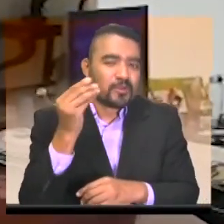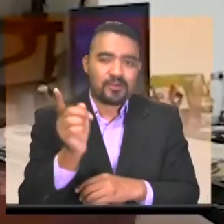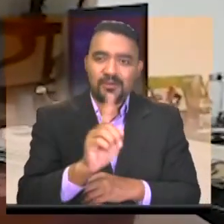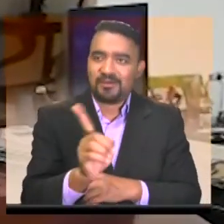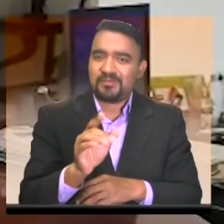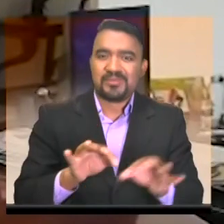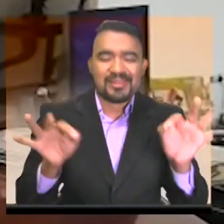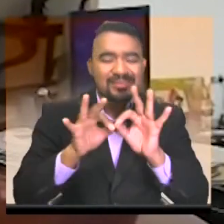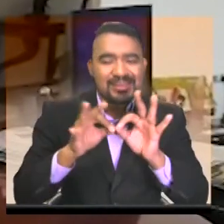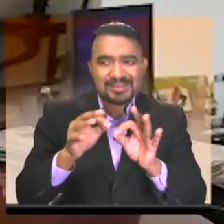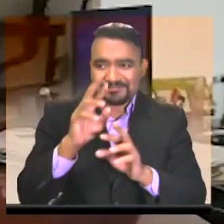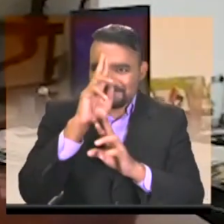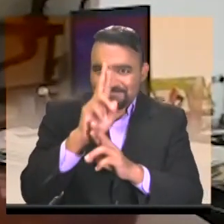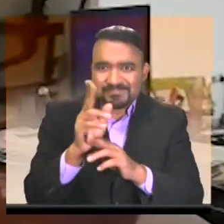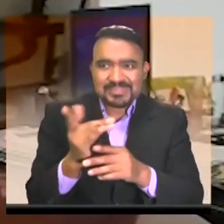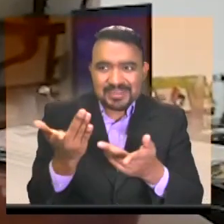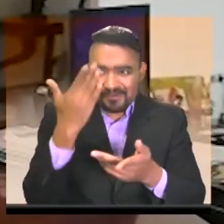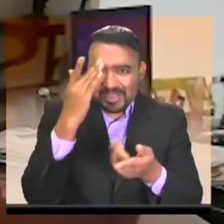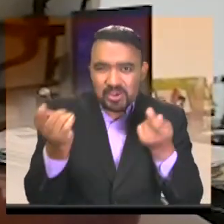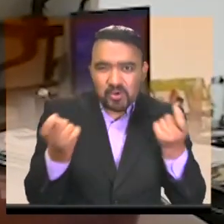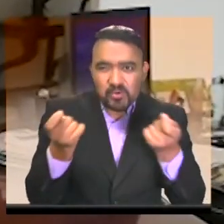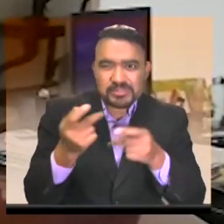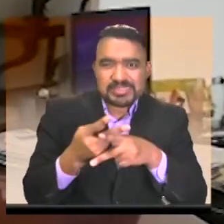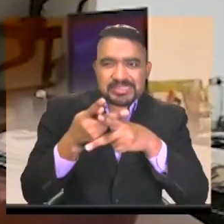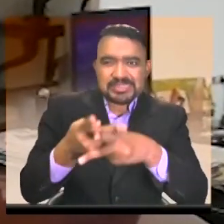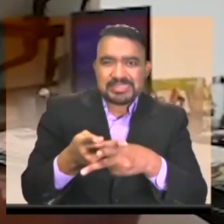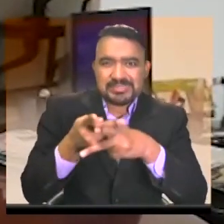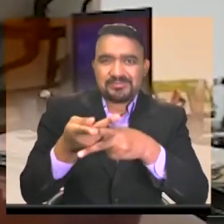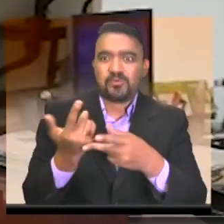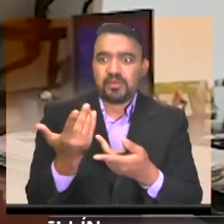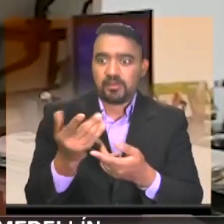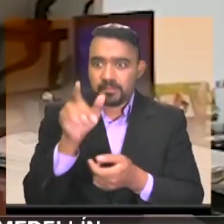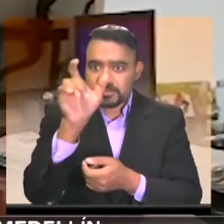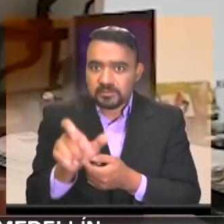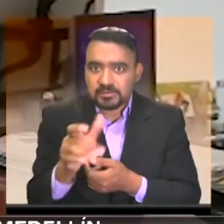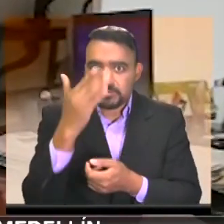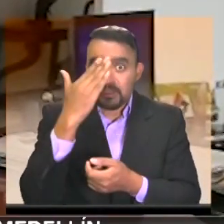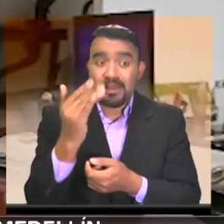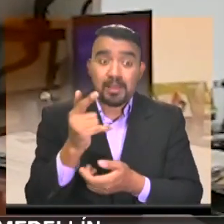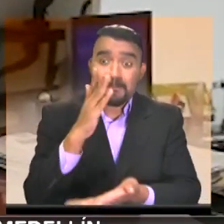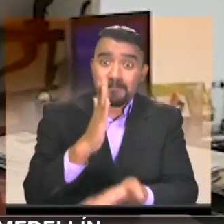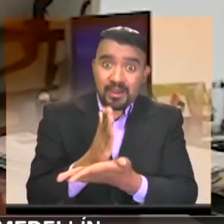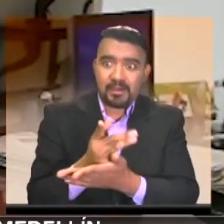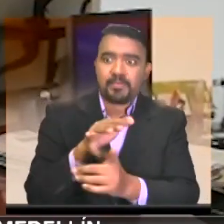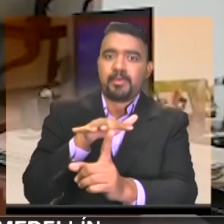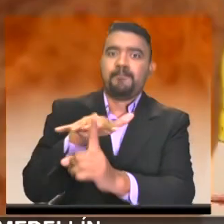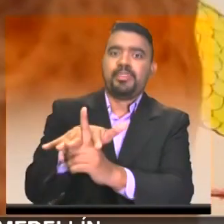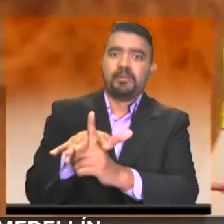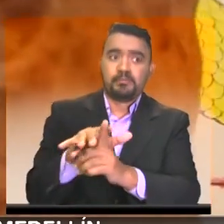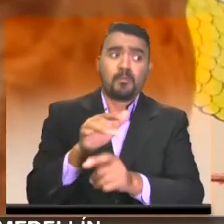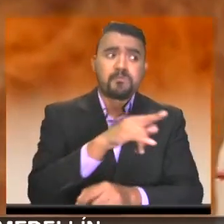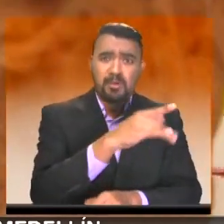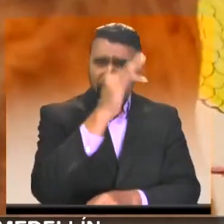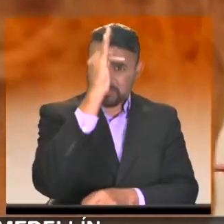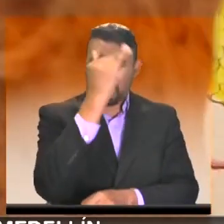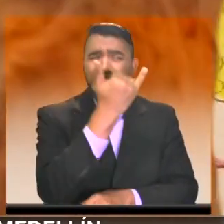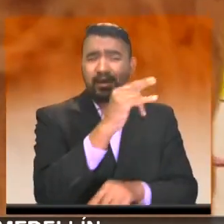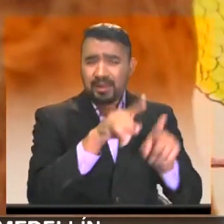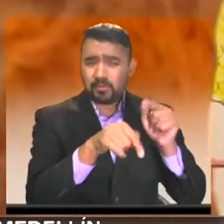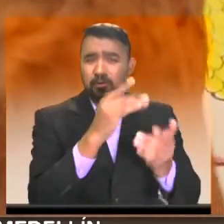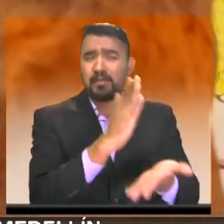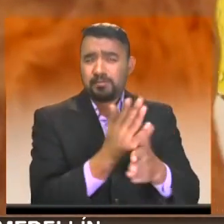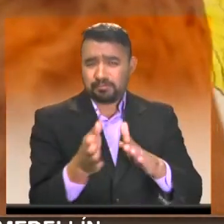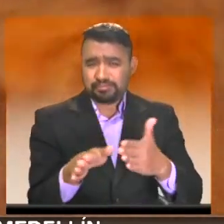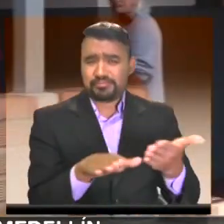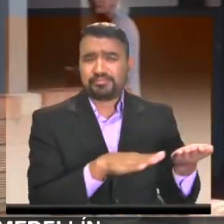más vulnerables y en las cuales tenemos el mayor número de casos en unidad de cuidados intensivos y de fallecimientos. La administración también